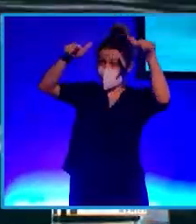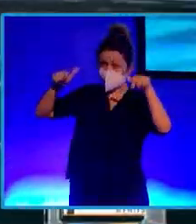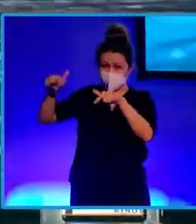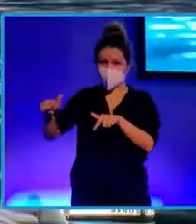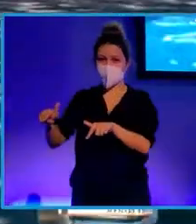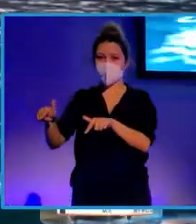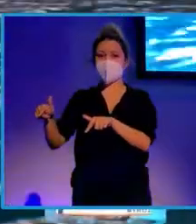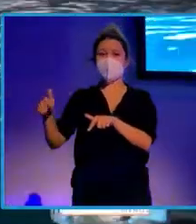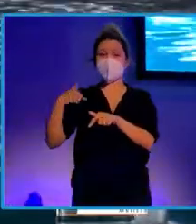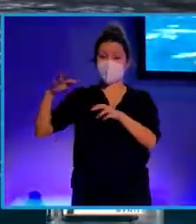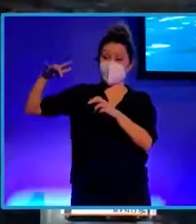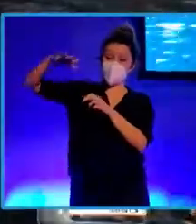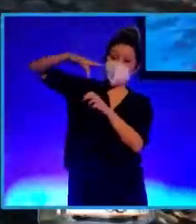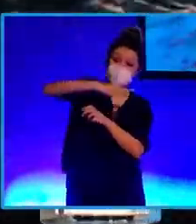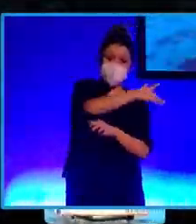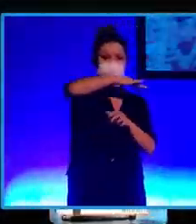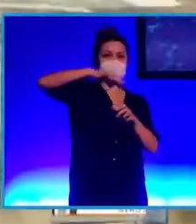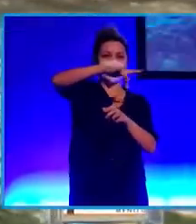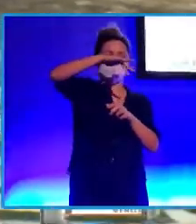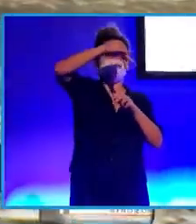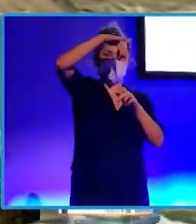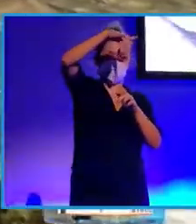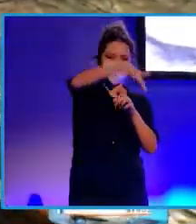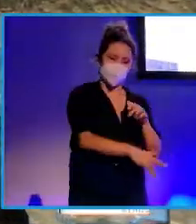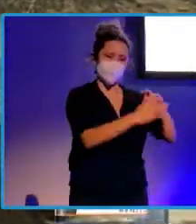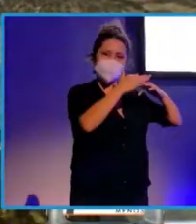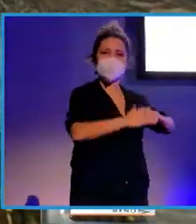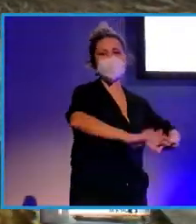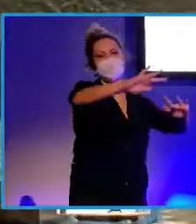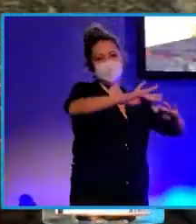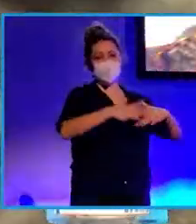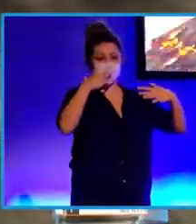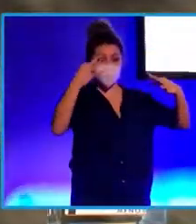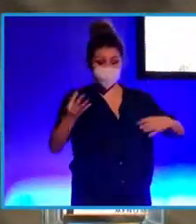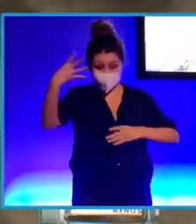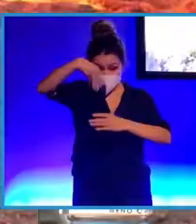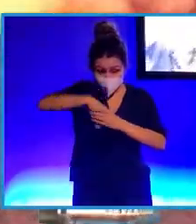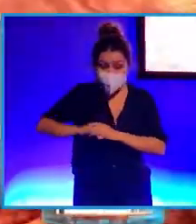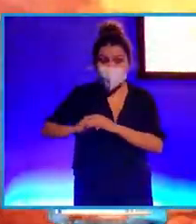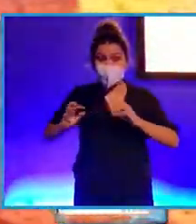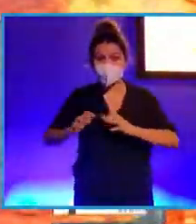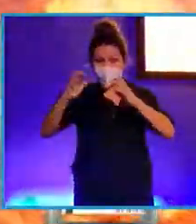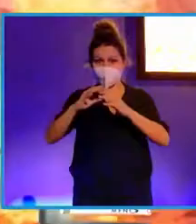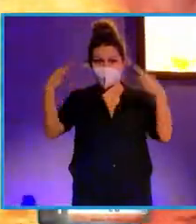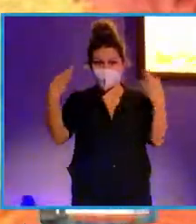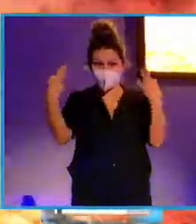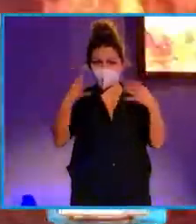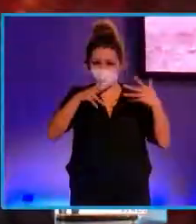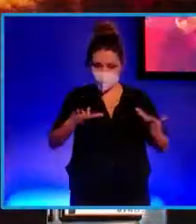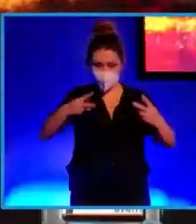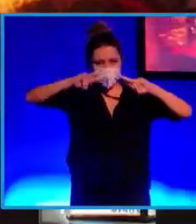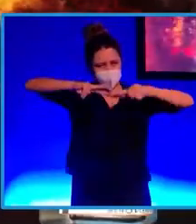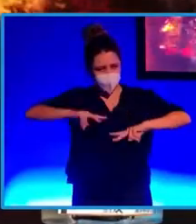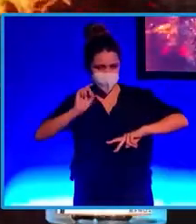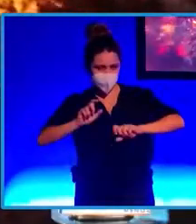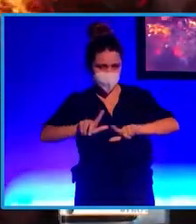La ceniza ha llegado hasta el mar. Pero, ¿qué ocurre realmente bajo la tierra de la palma? Vamos a intentar explicarlo.